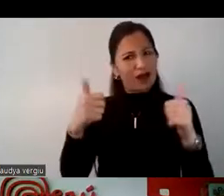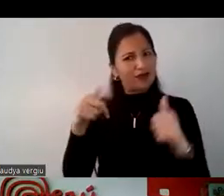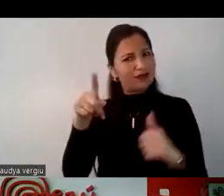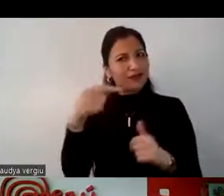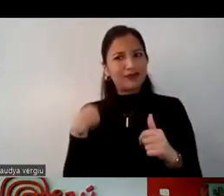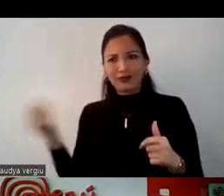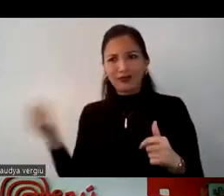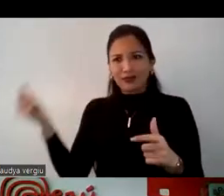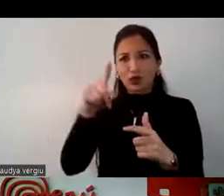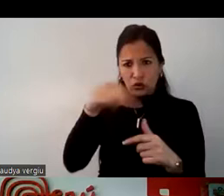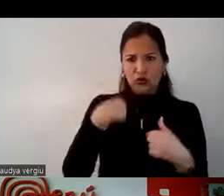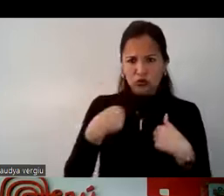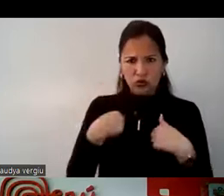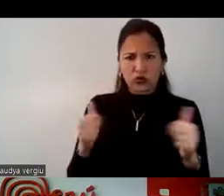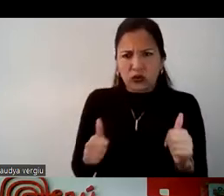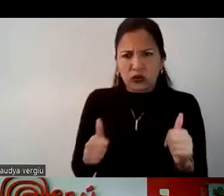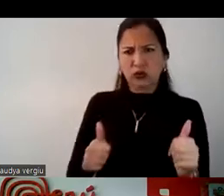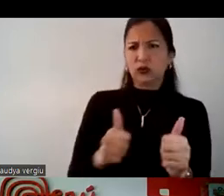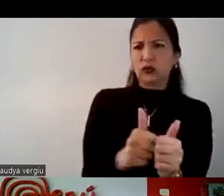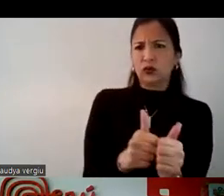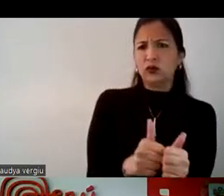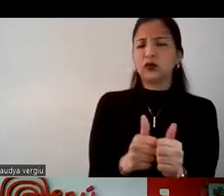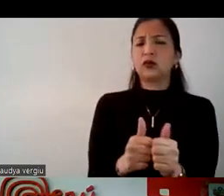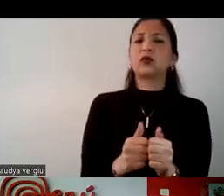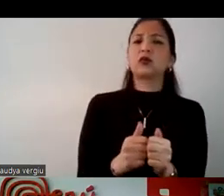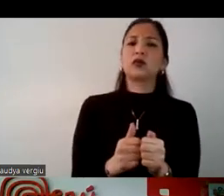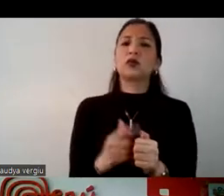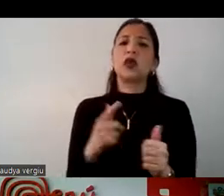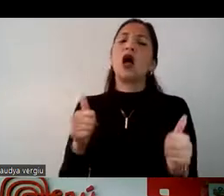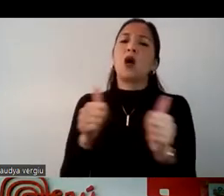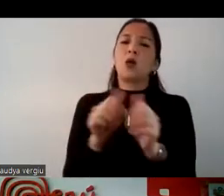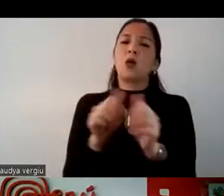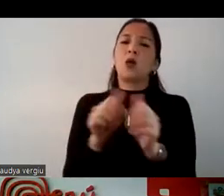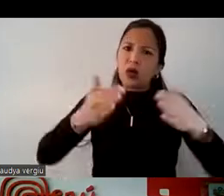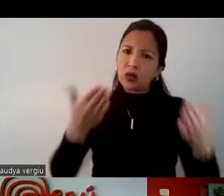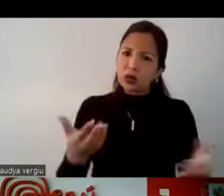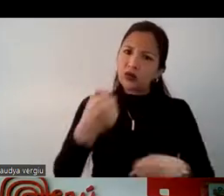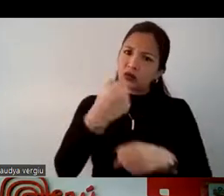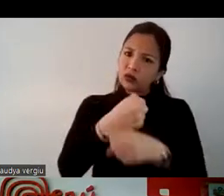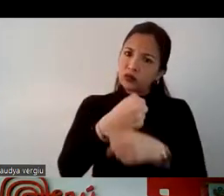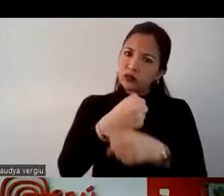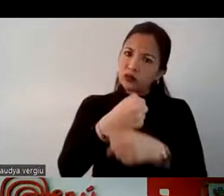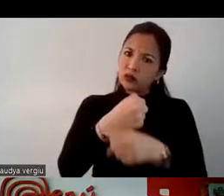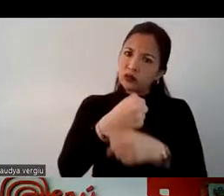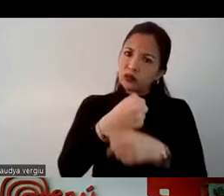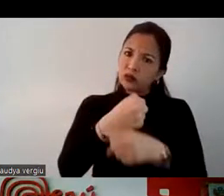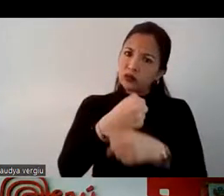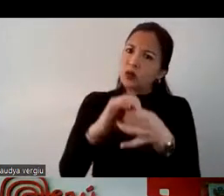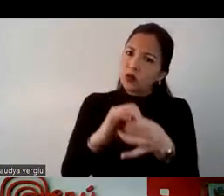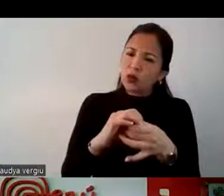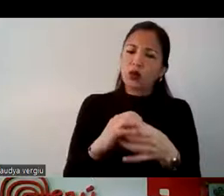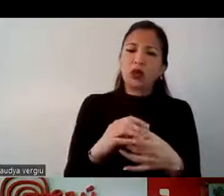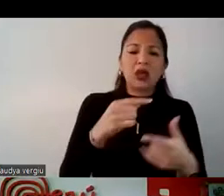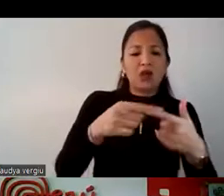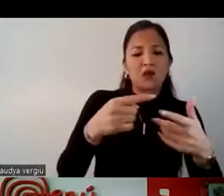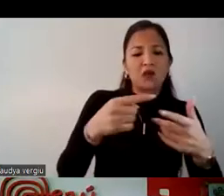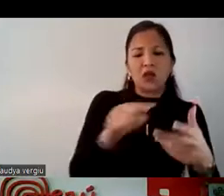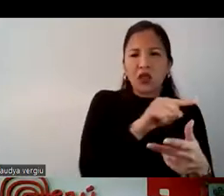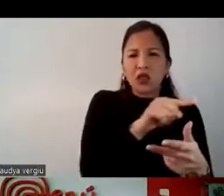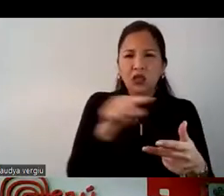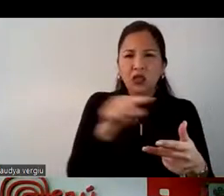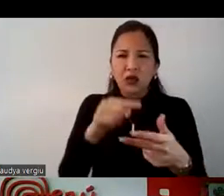tener nuestro apoyo en cualquier momento, nosotros los ayudamos con la agenda de trabajo, con la agenda de reuniones, las direcciones, los